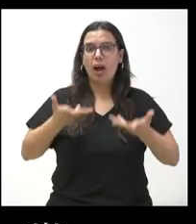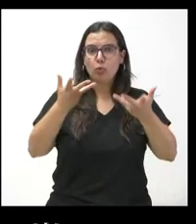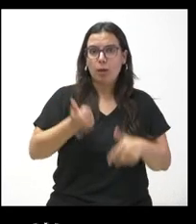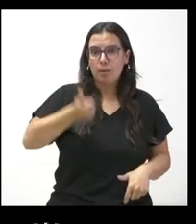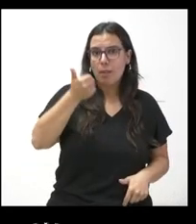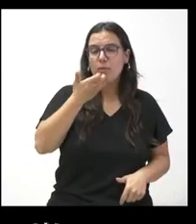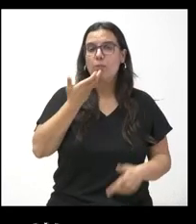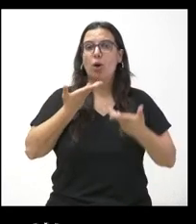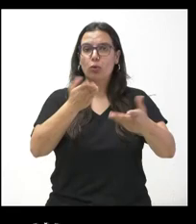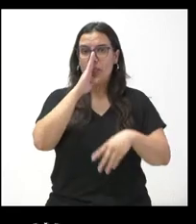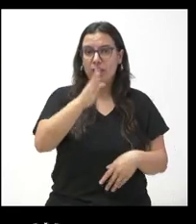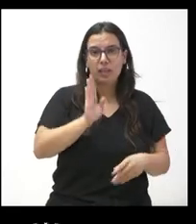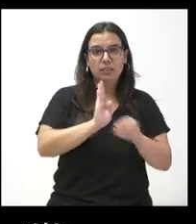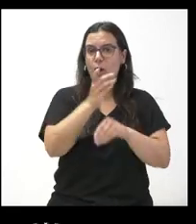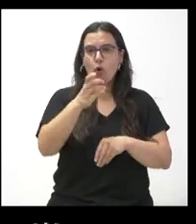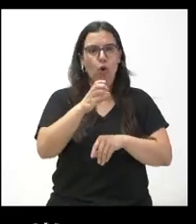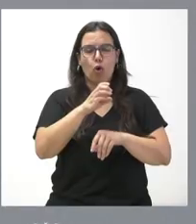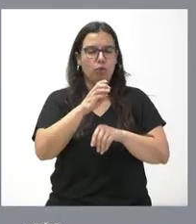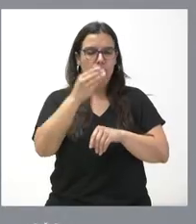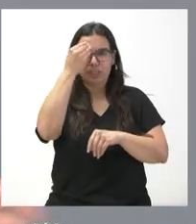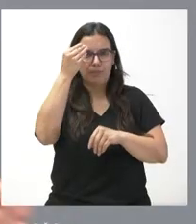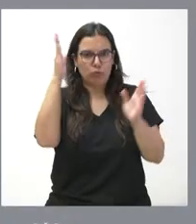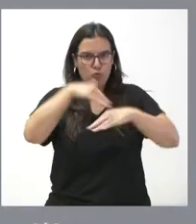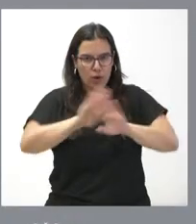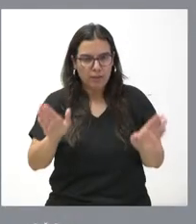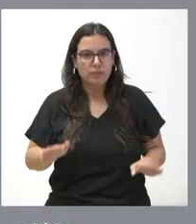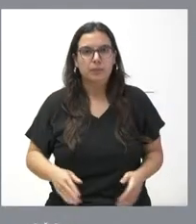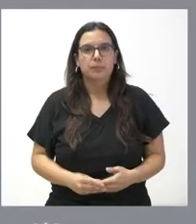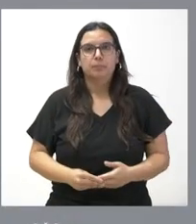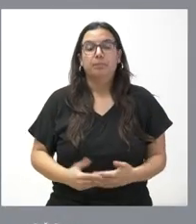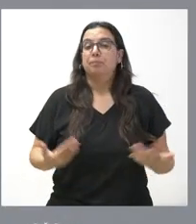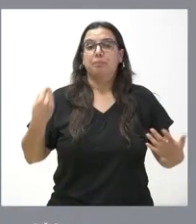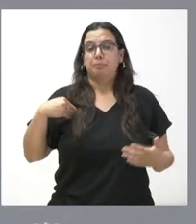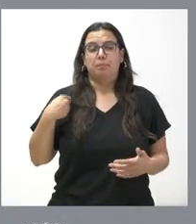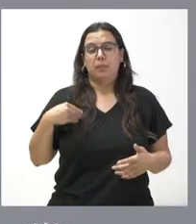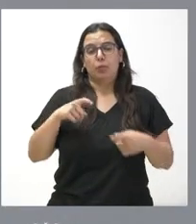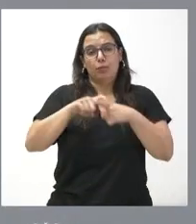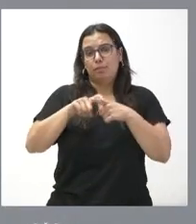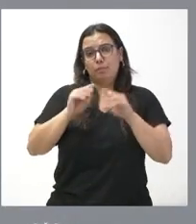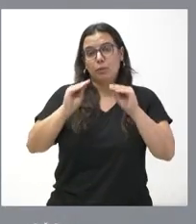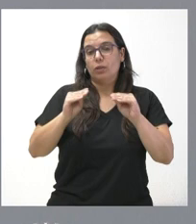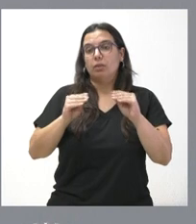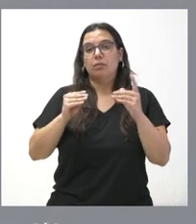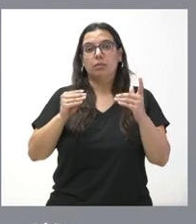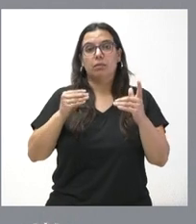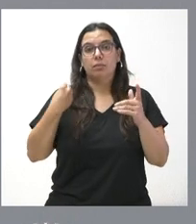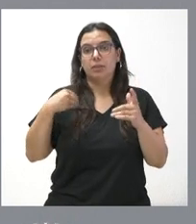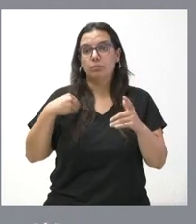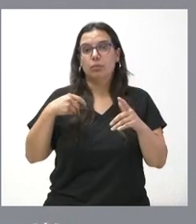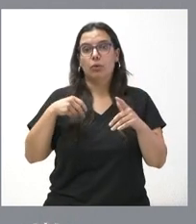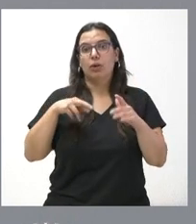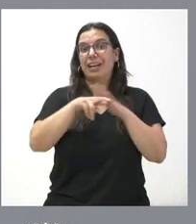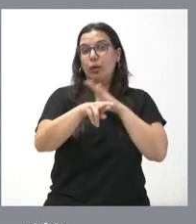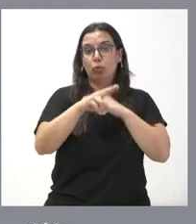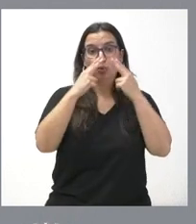directas o estas están descartadas. Gracias. SEÑOR Por su propia naturaleza, cualquier recurso público siempre es insuficiente.